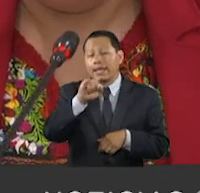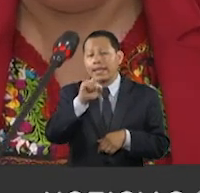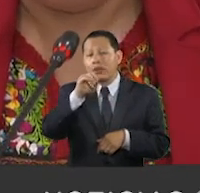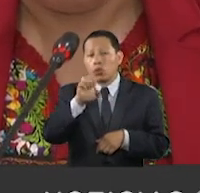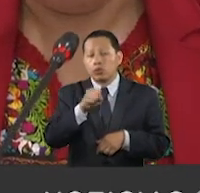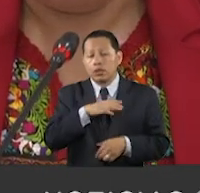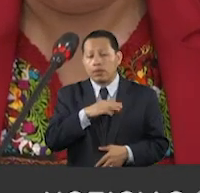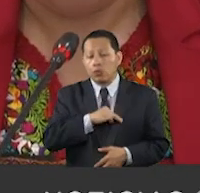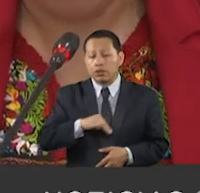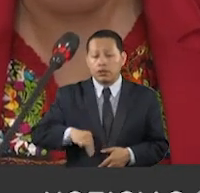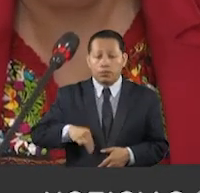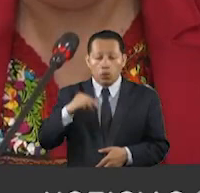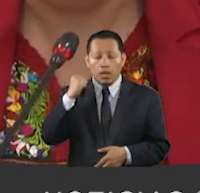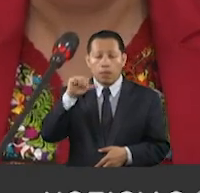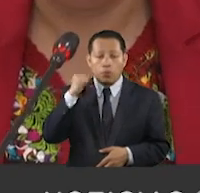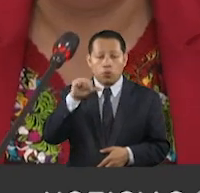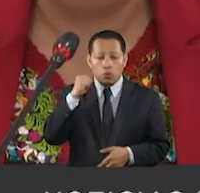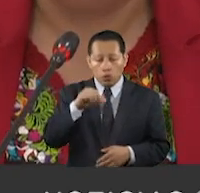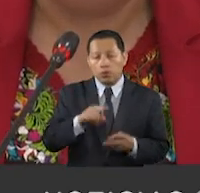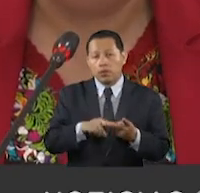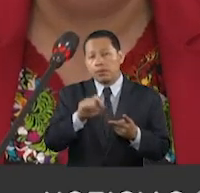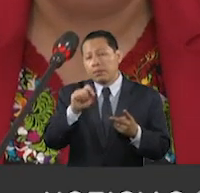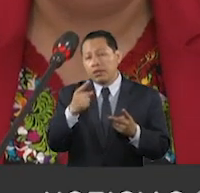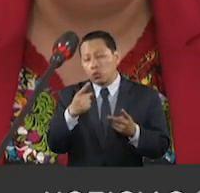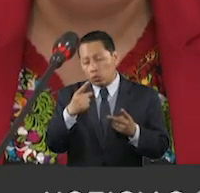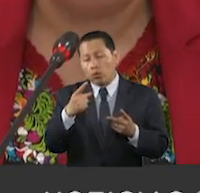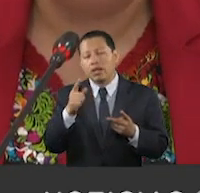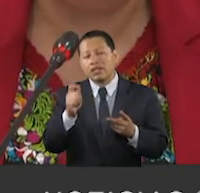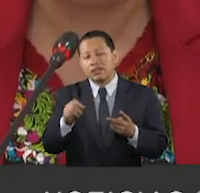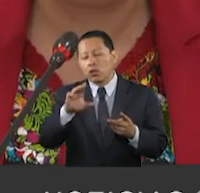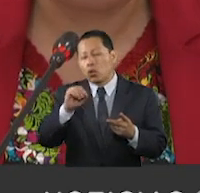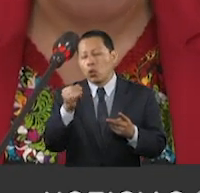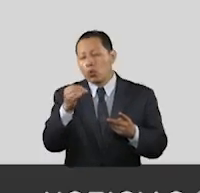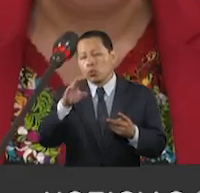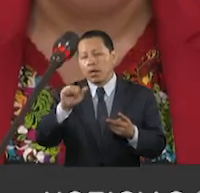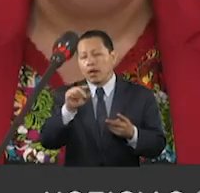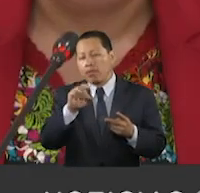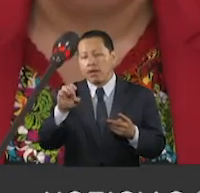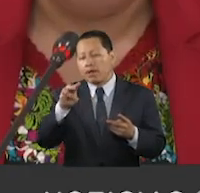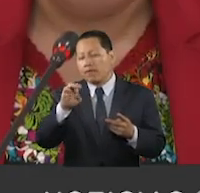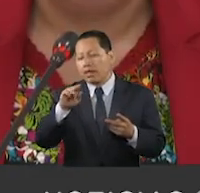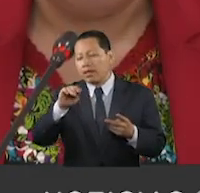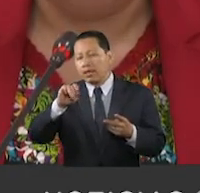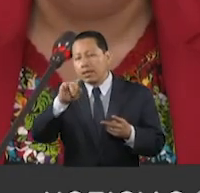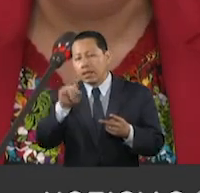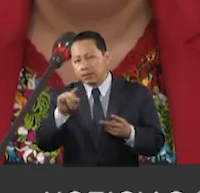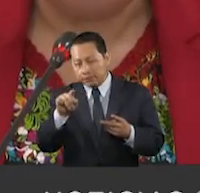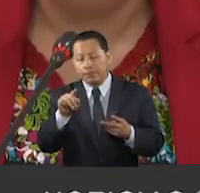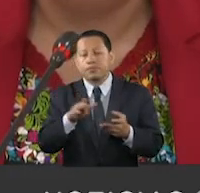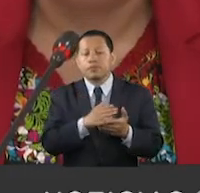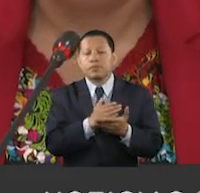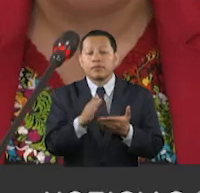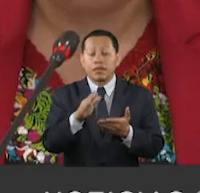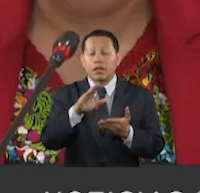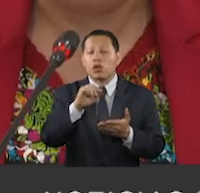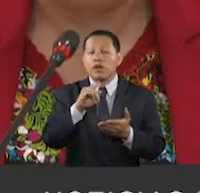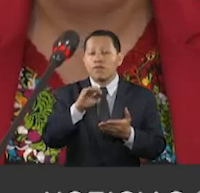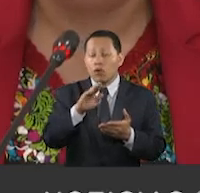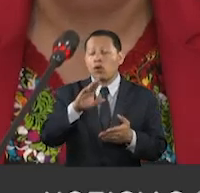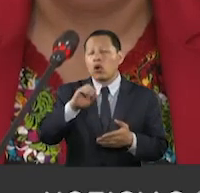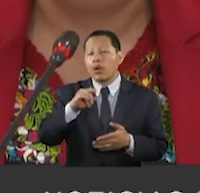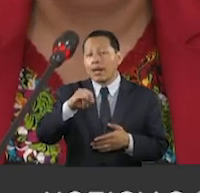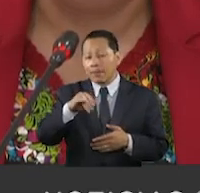al municipio de Acapulco de Juárez y 21 al municipio de Coyuca de Benítez. También la CONAFOR y CONAM invertirán